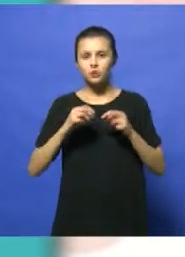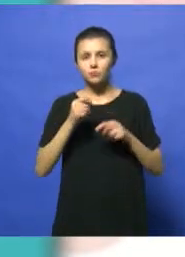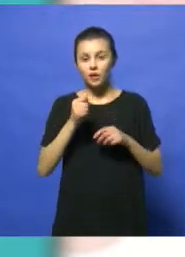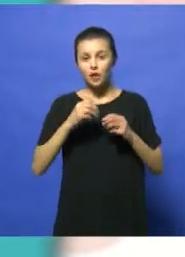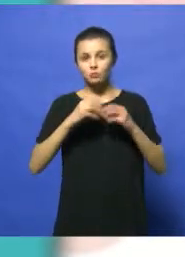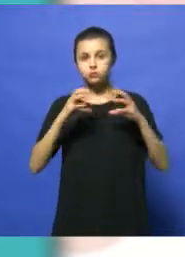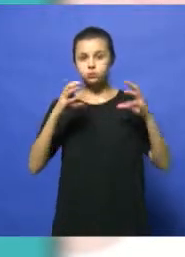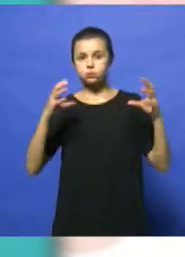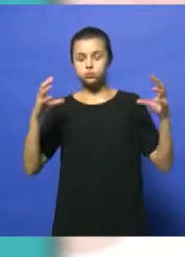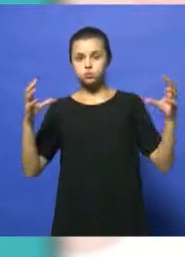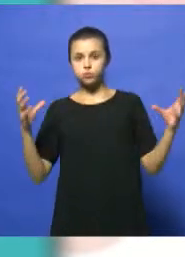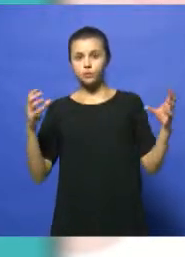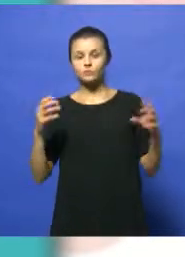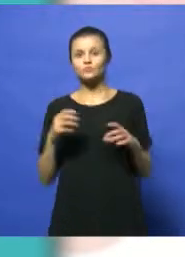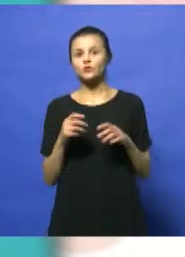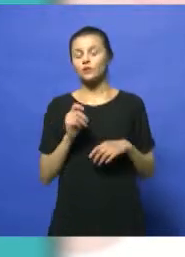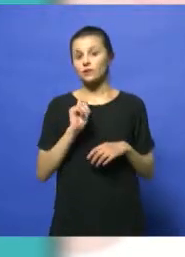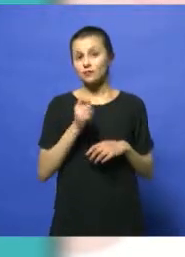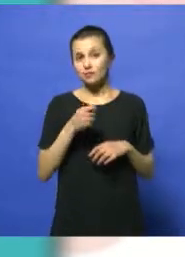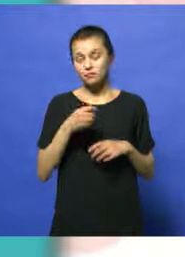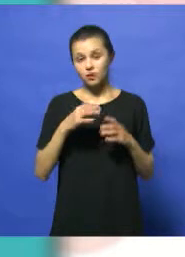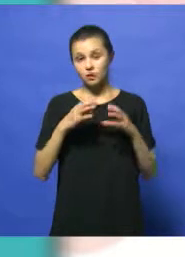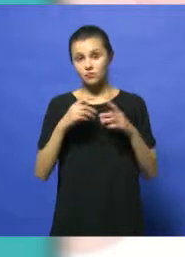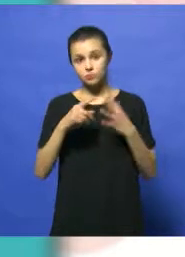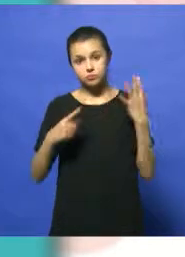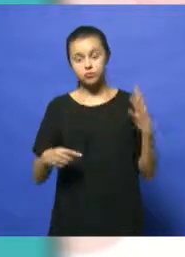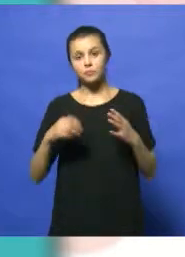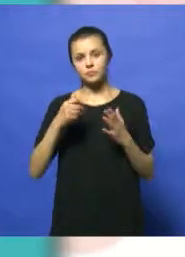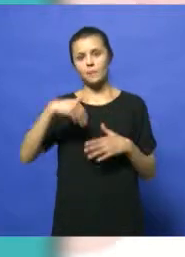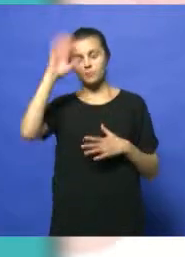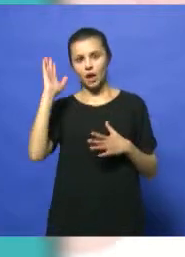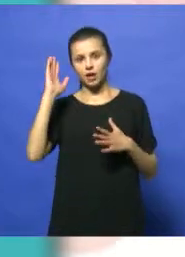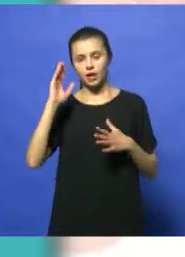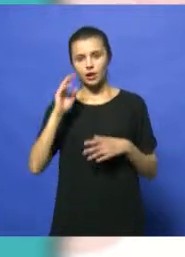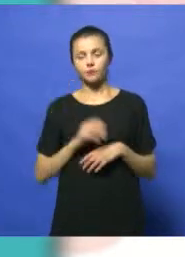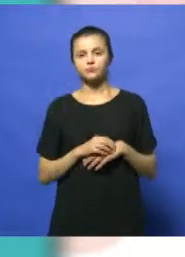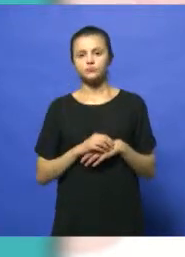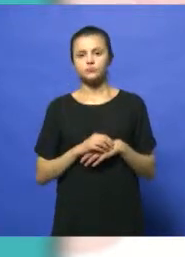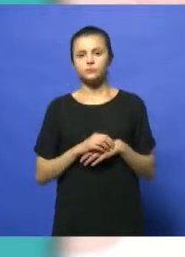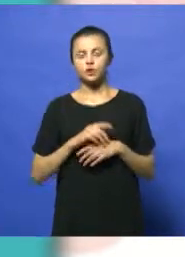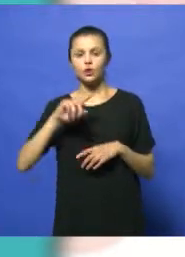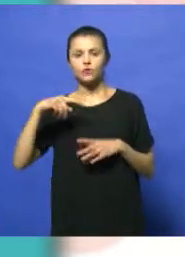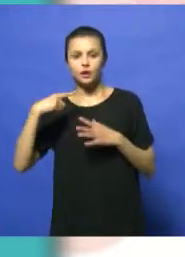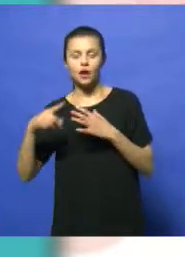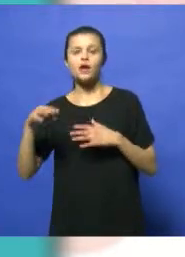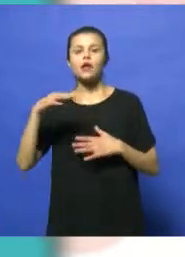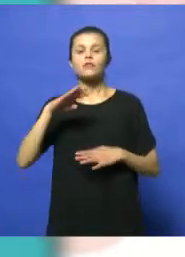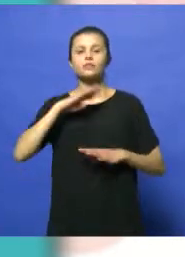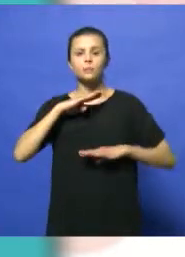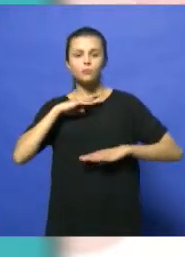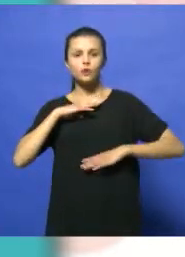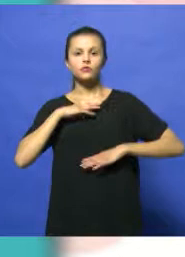a ver, las cosas están más caras y sin embargo bajó el promedio de venta. Deportivo y recreación, 2,4% menos.